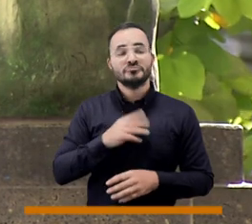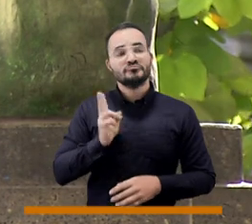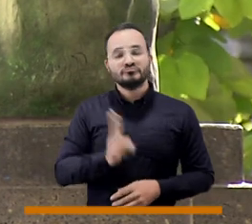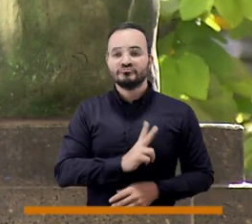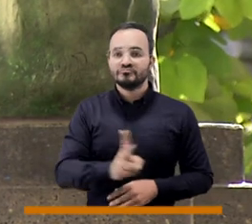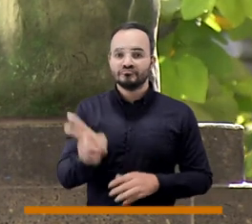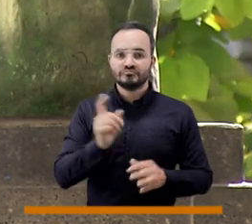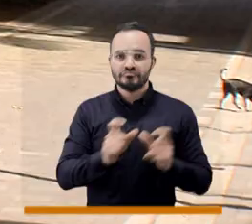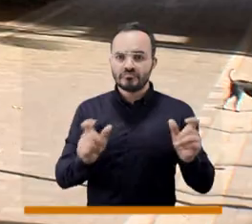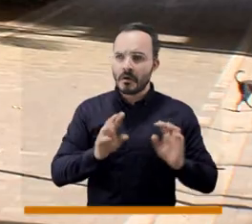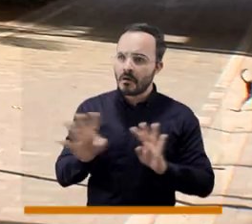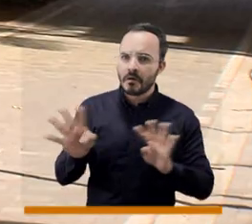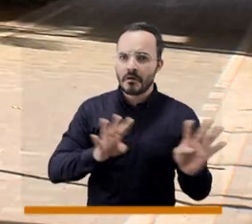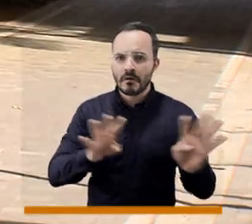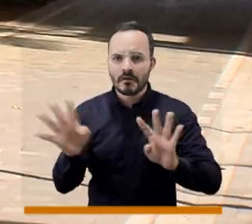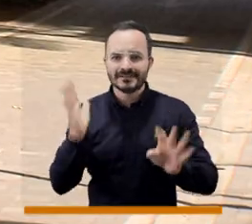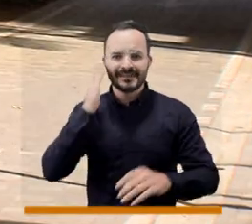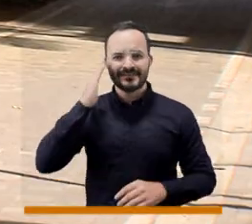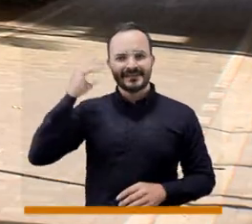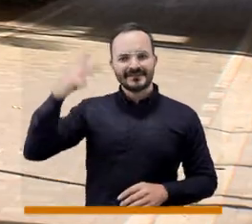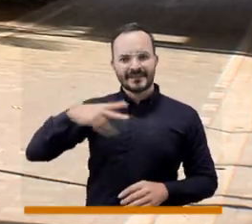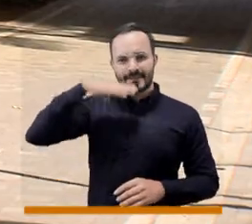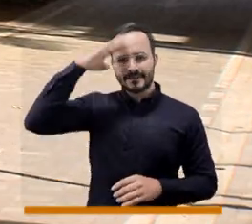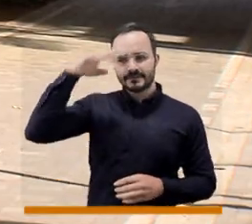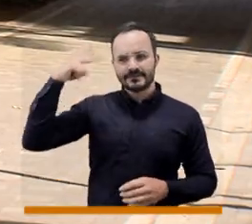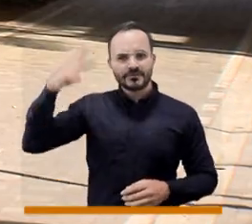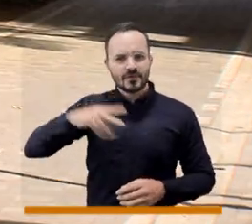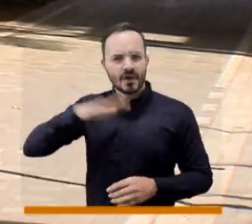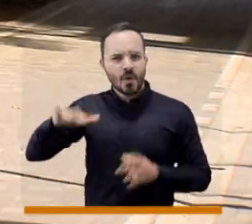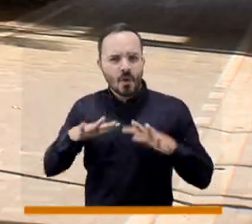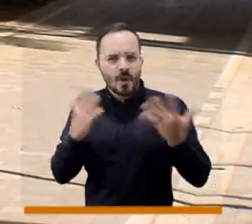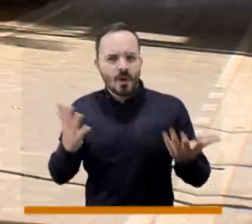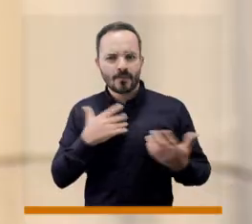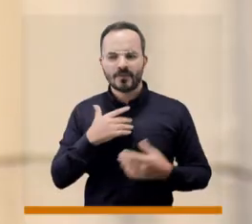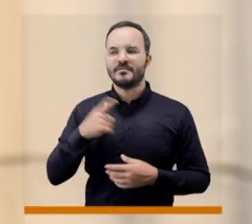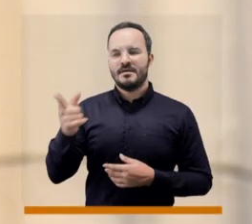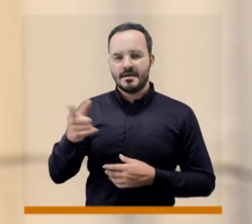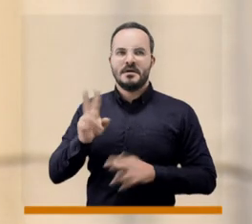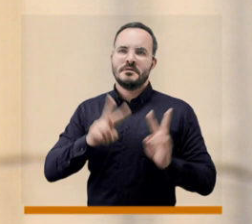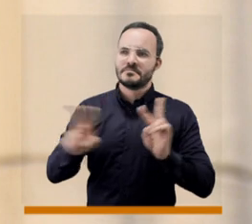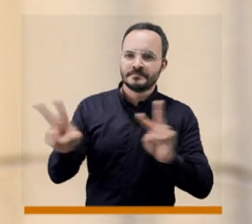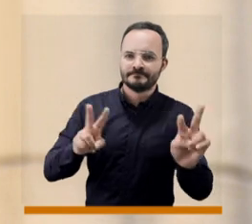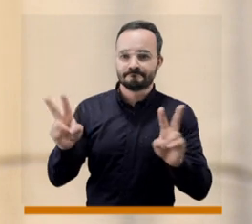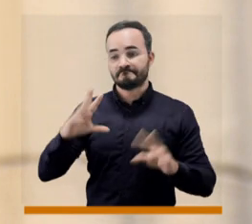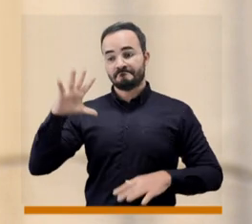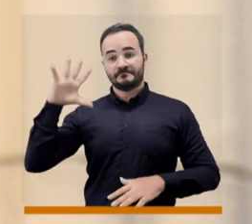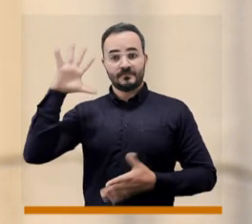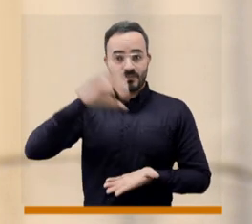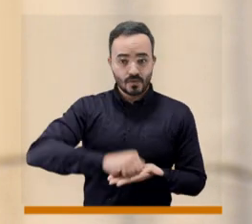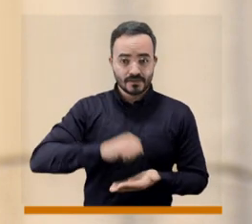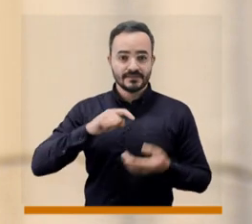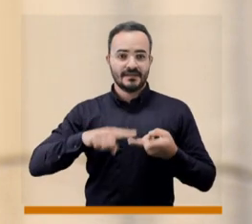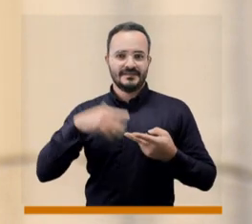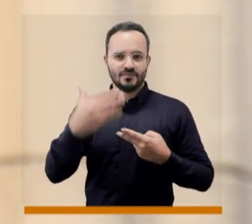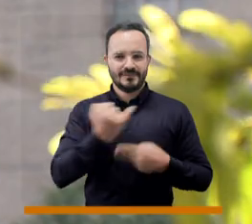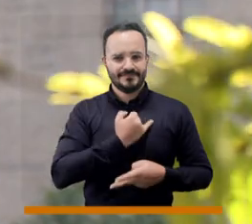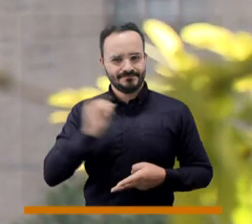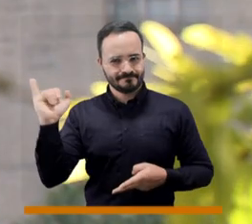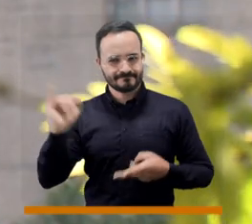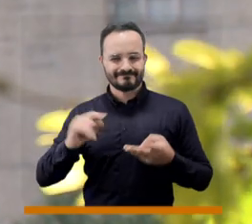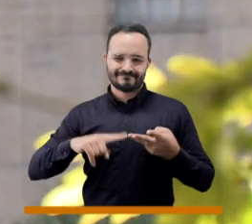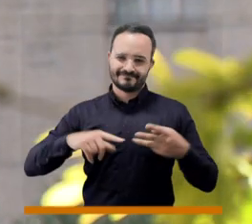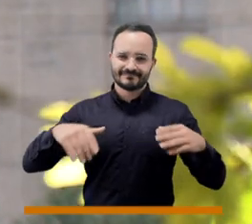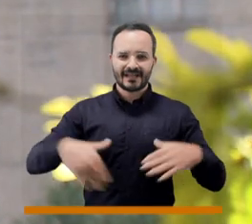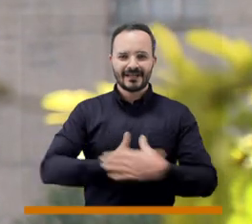se haga una idea de la historia de Medellín, la historia de Antioquia, desde la conquista, la independencia y la